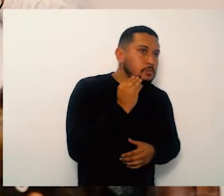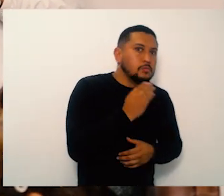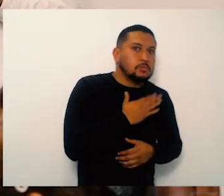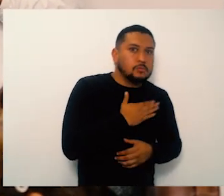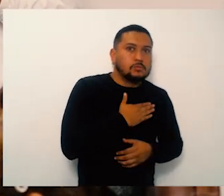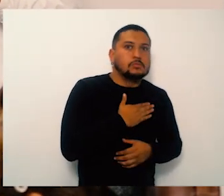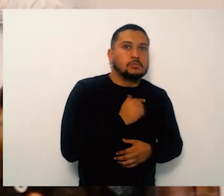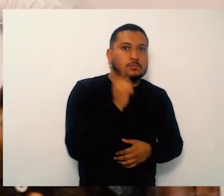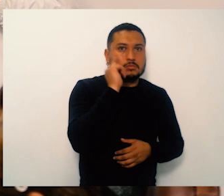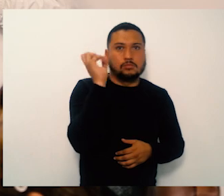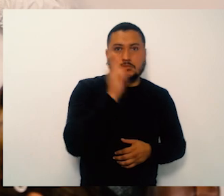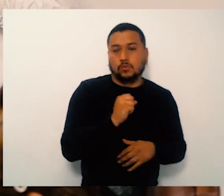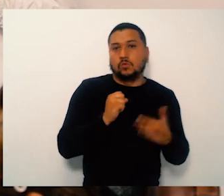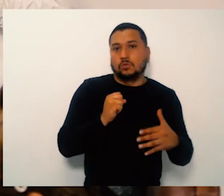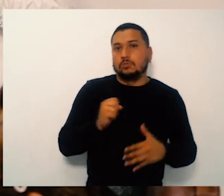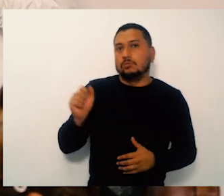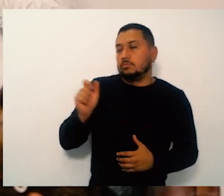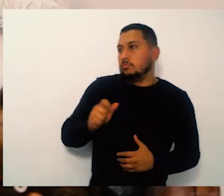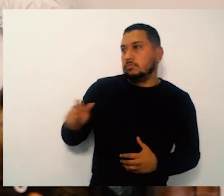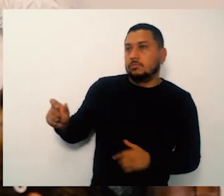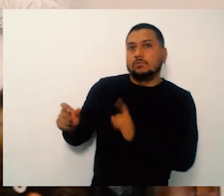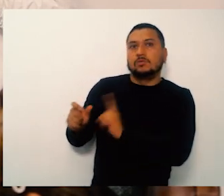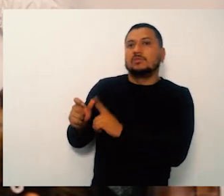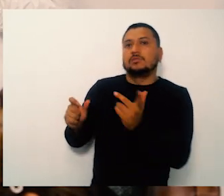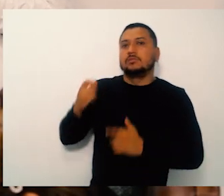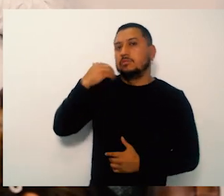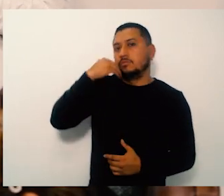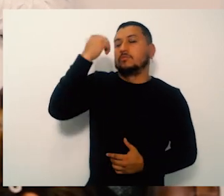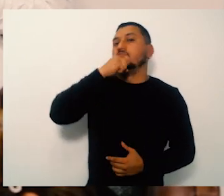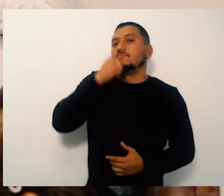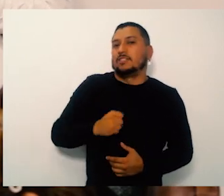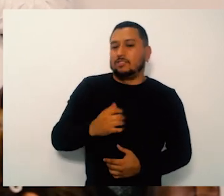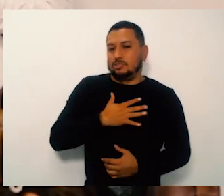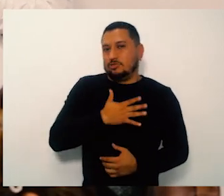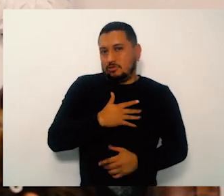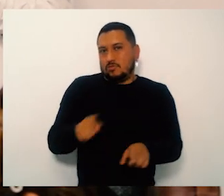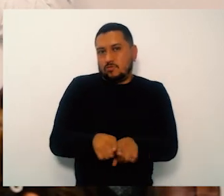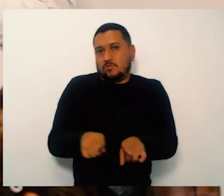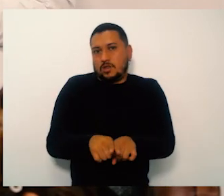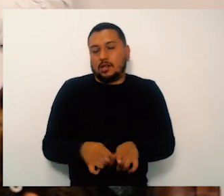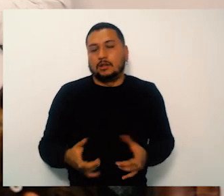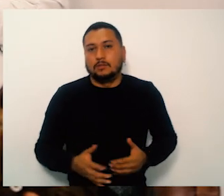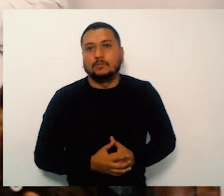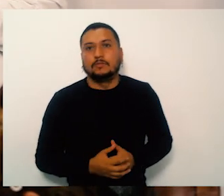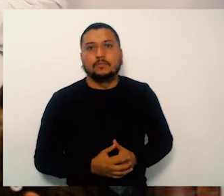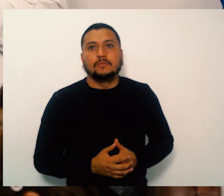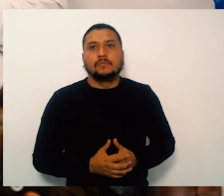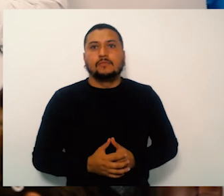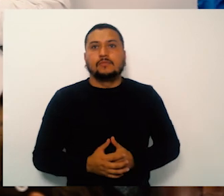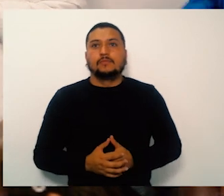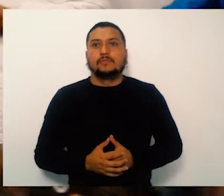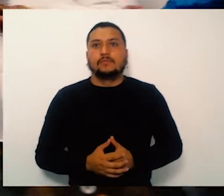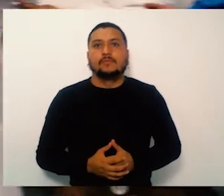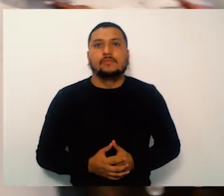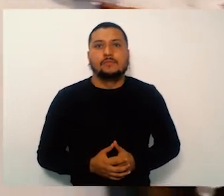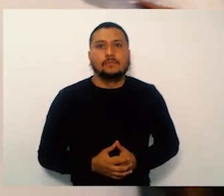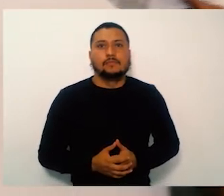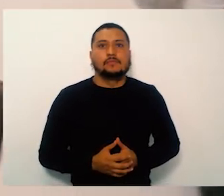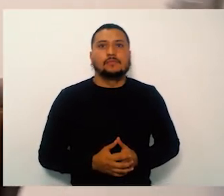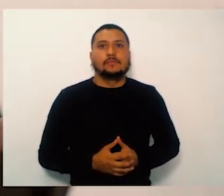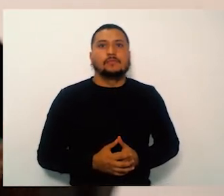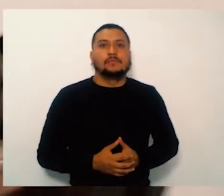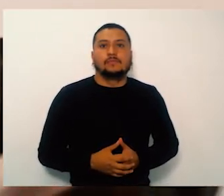infraestructura hospital Usme con el fin de ser sostenible gracias